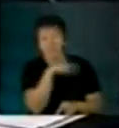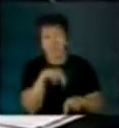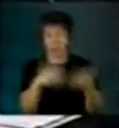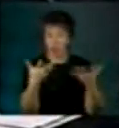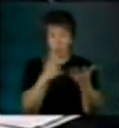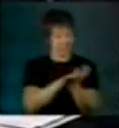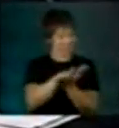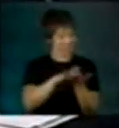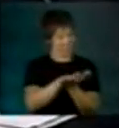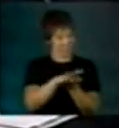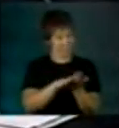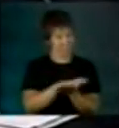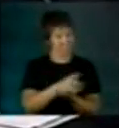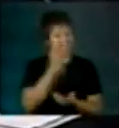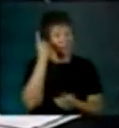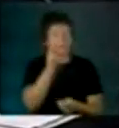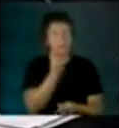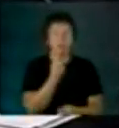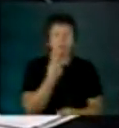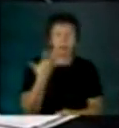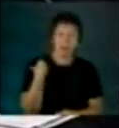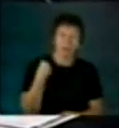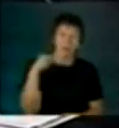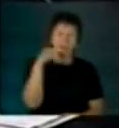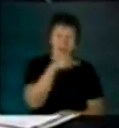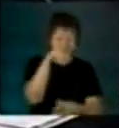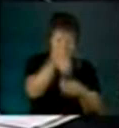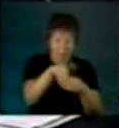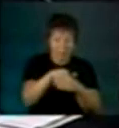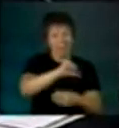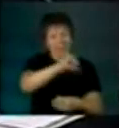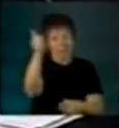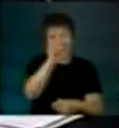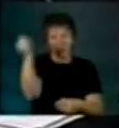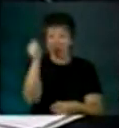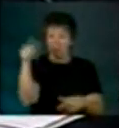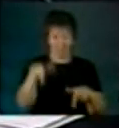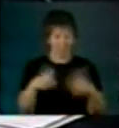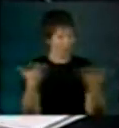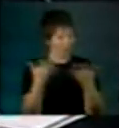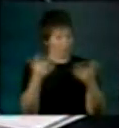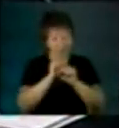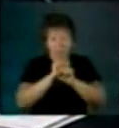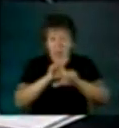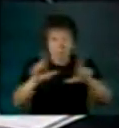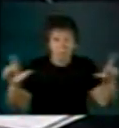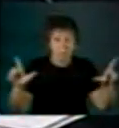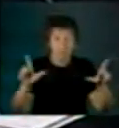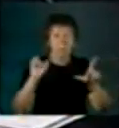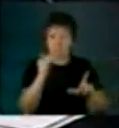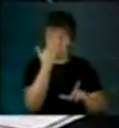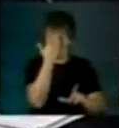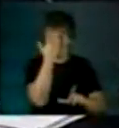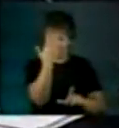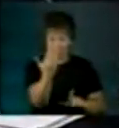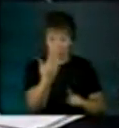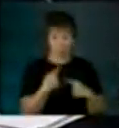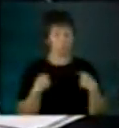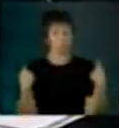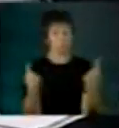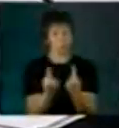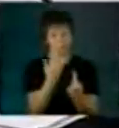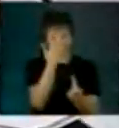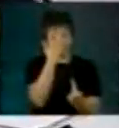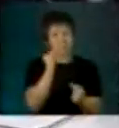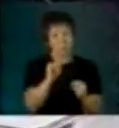y que los votos hay que ganárselos una y otra vez en buena ley. Los ciudadanos